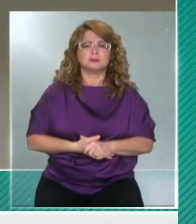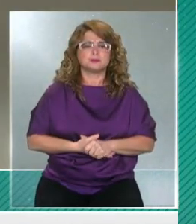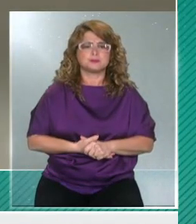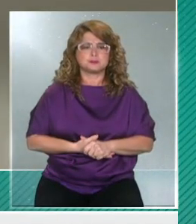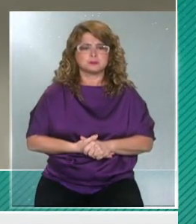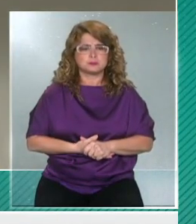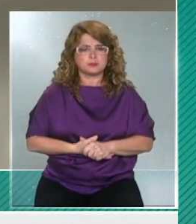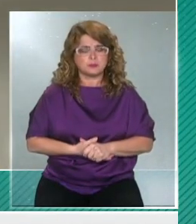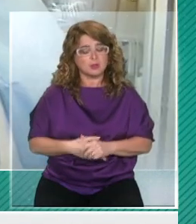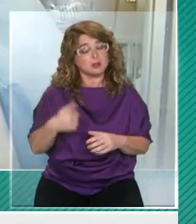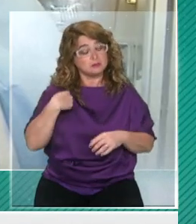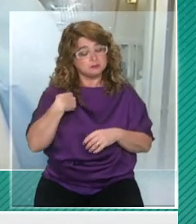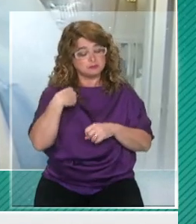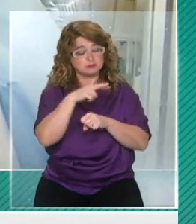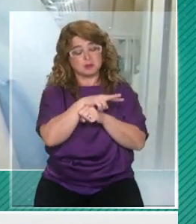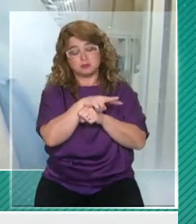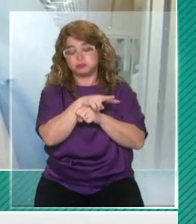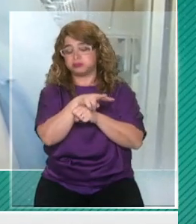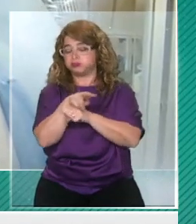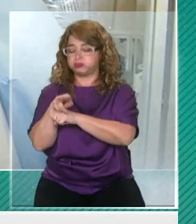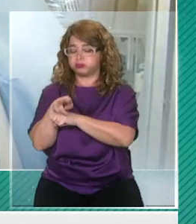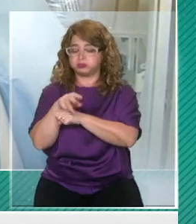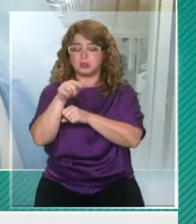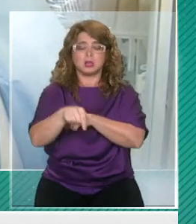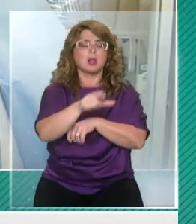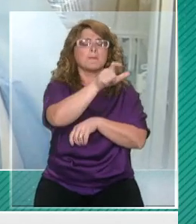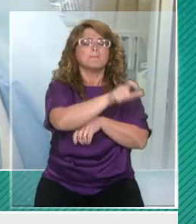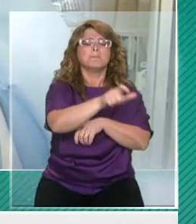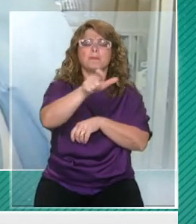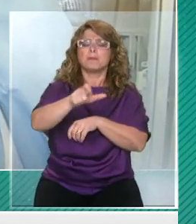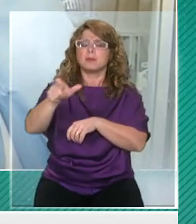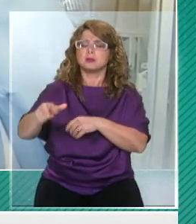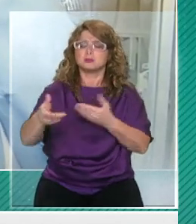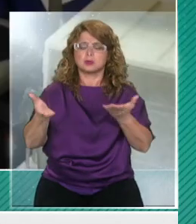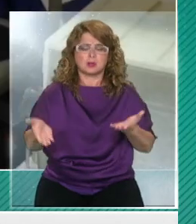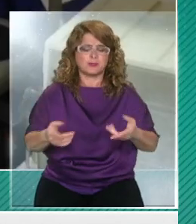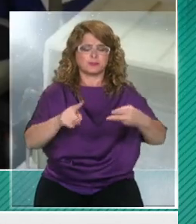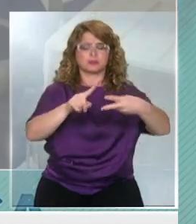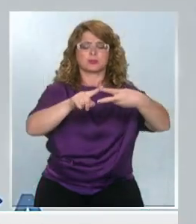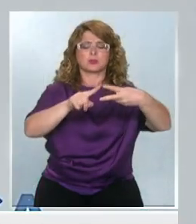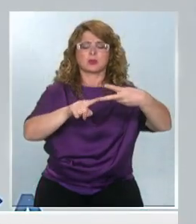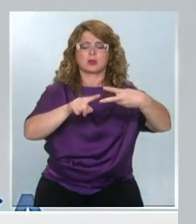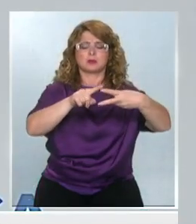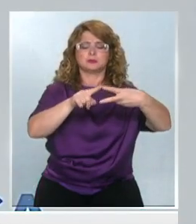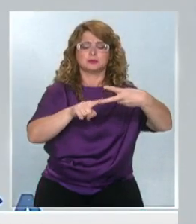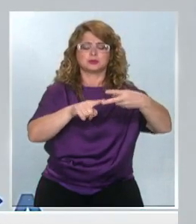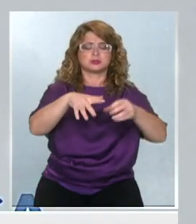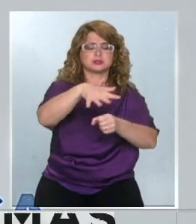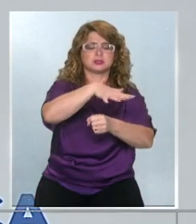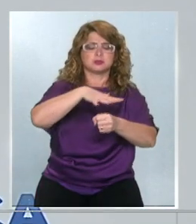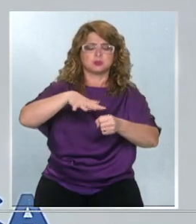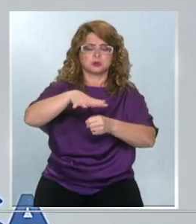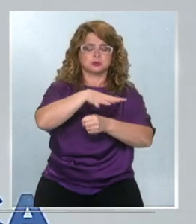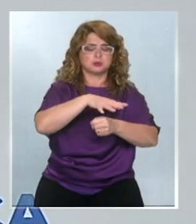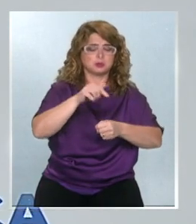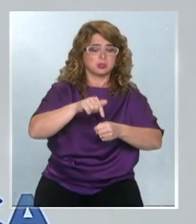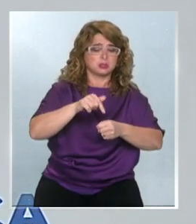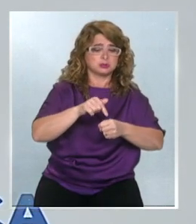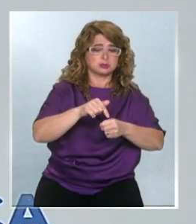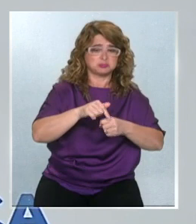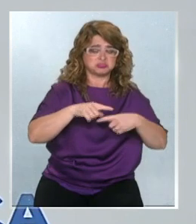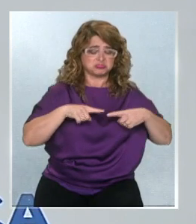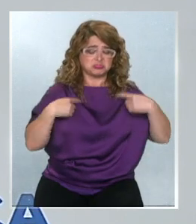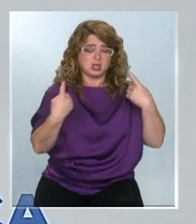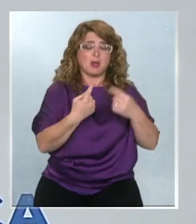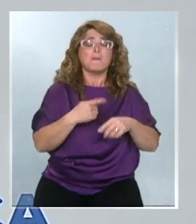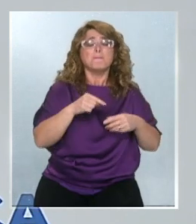Lo que se ha observado en la evolución de los casos es como en dos fases. Los primeros días son síntomas generales